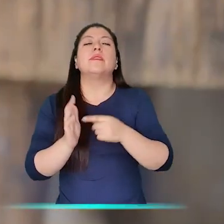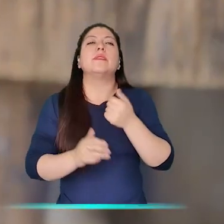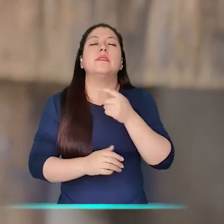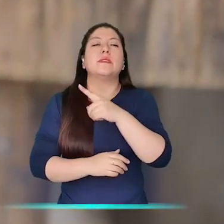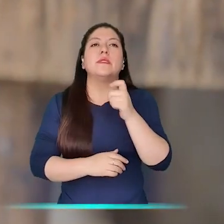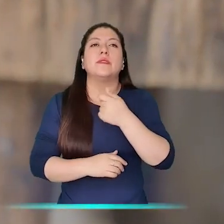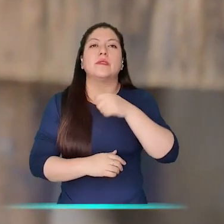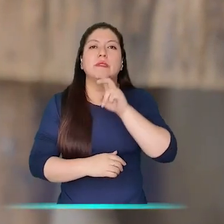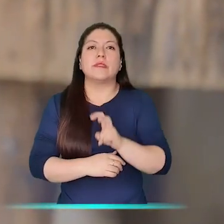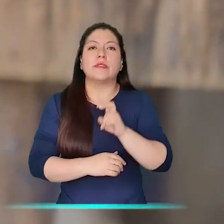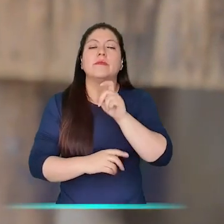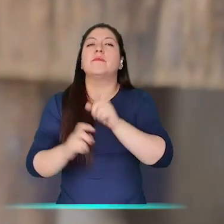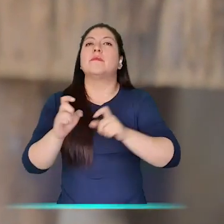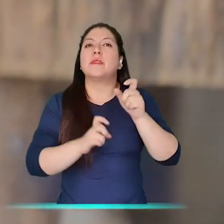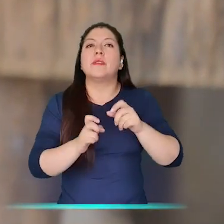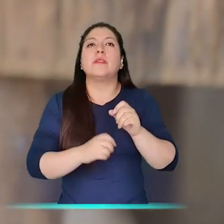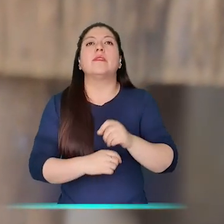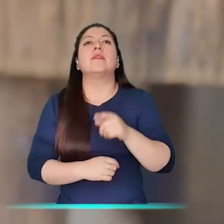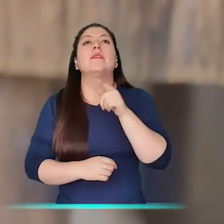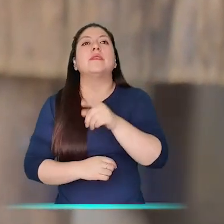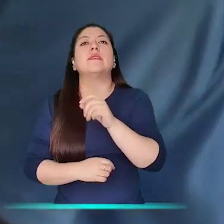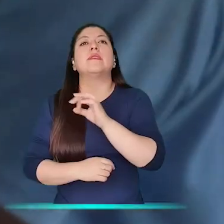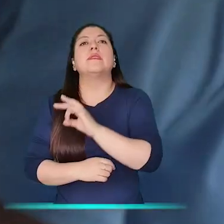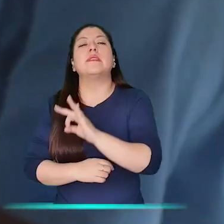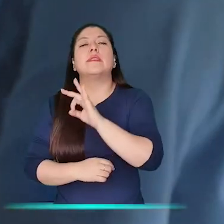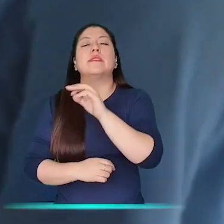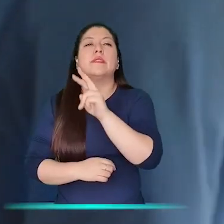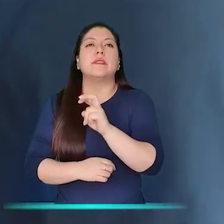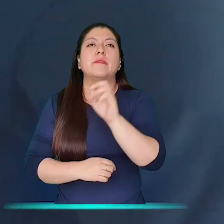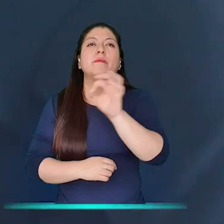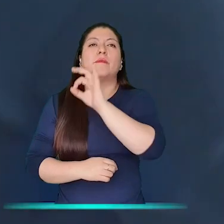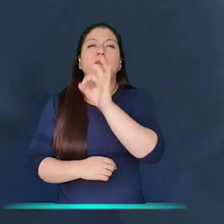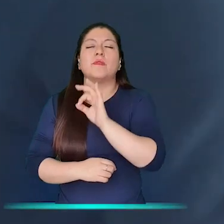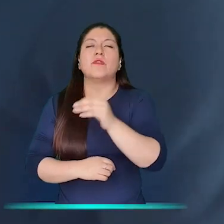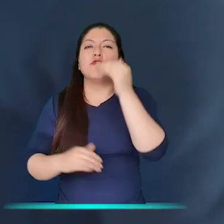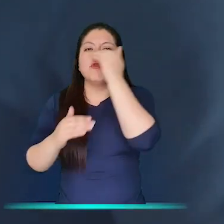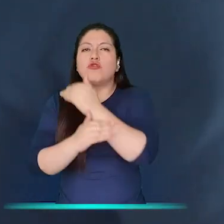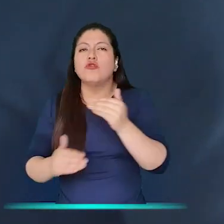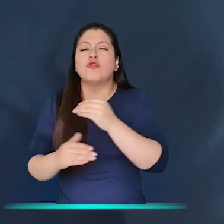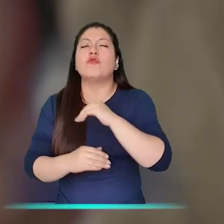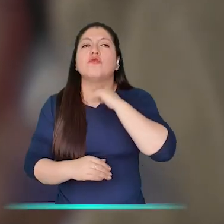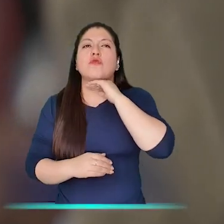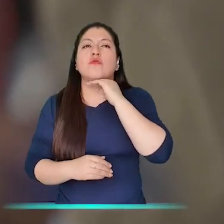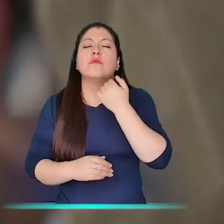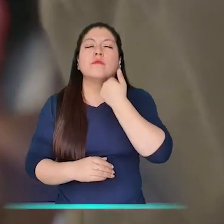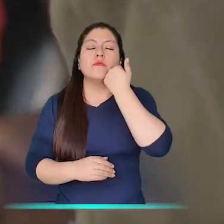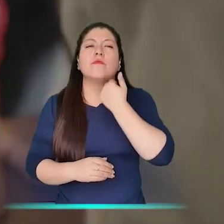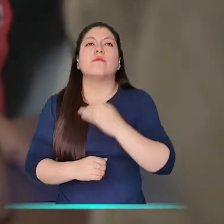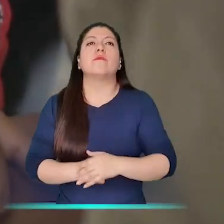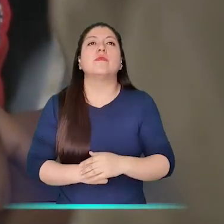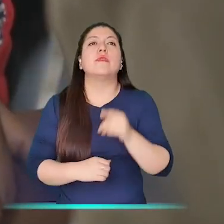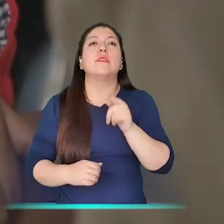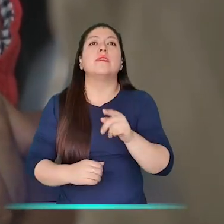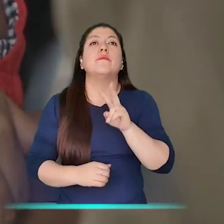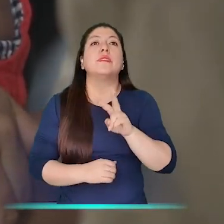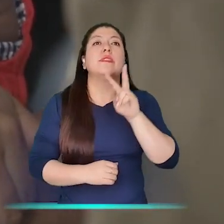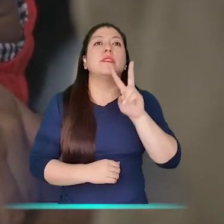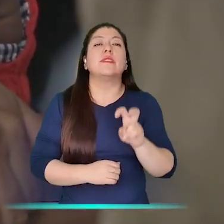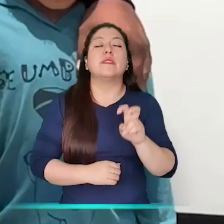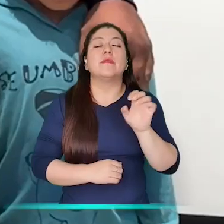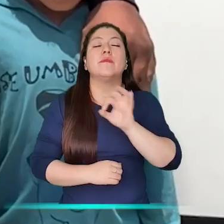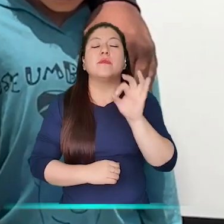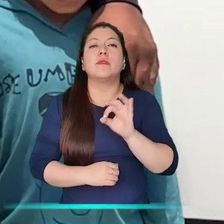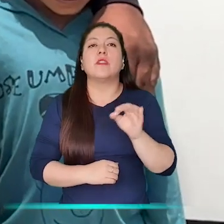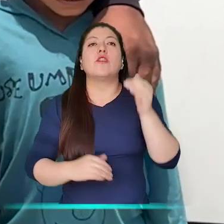atender cerca de 1.117 personas, donde el 53% fueron niños, niñas y adolescentes